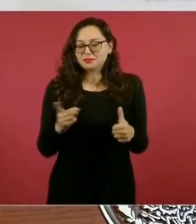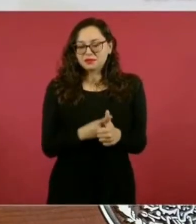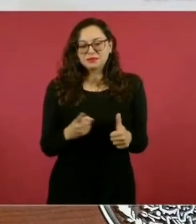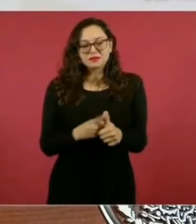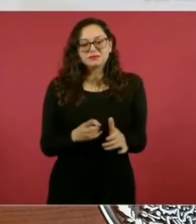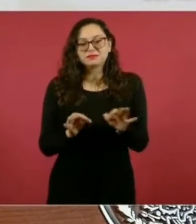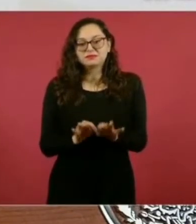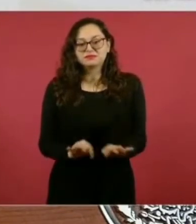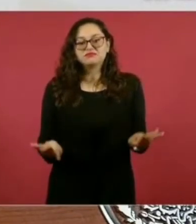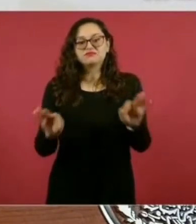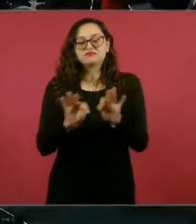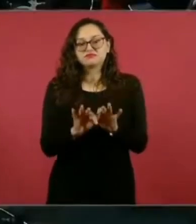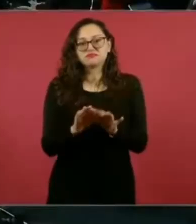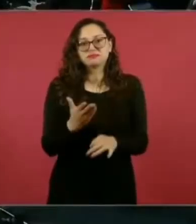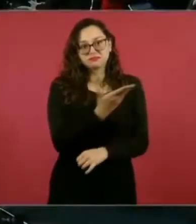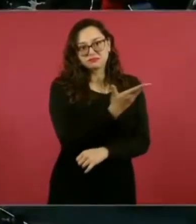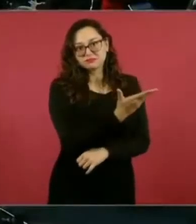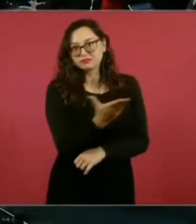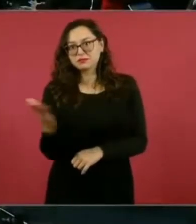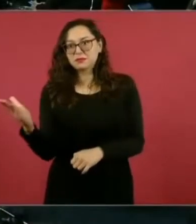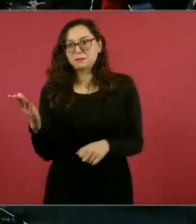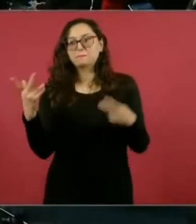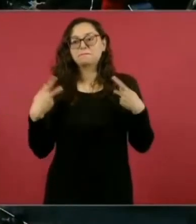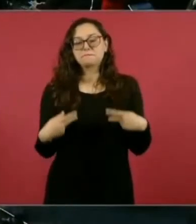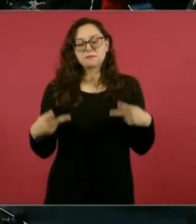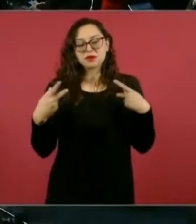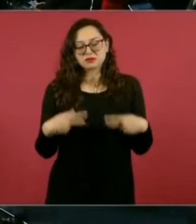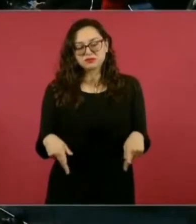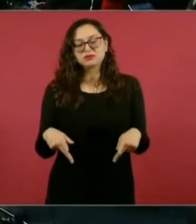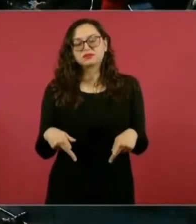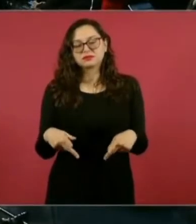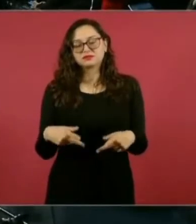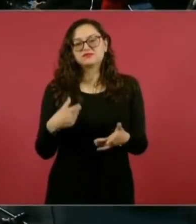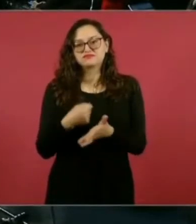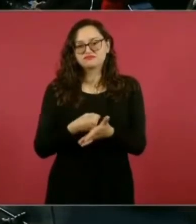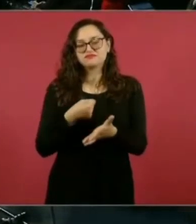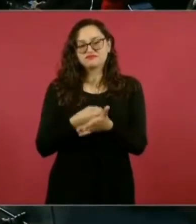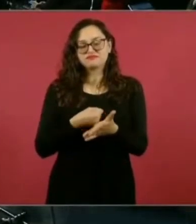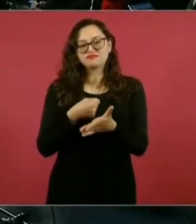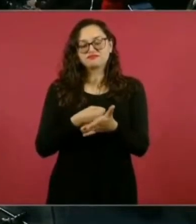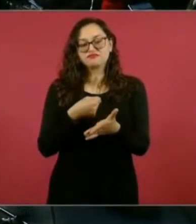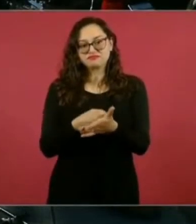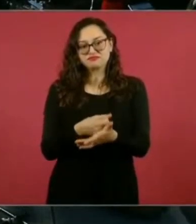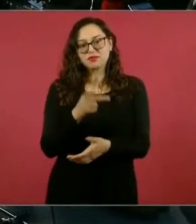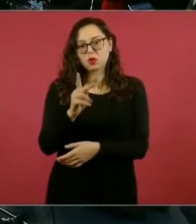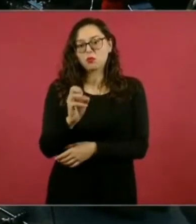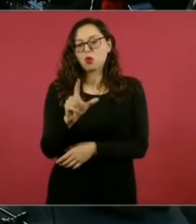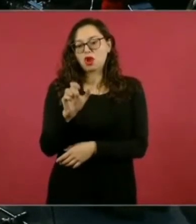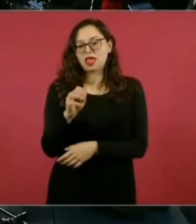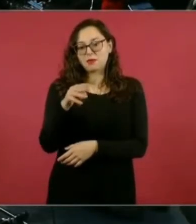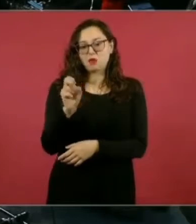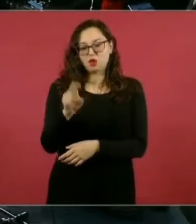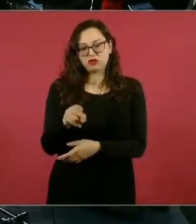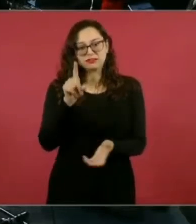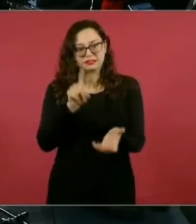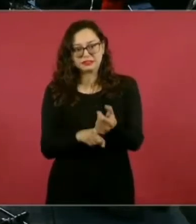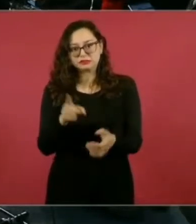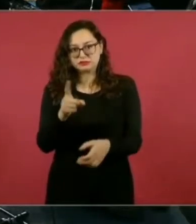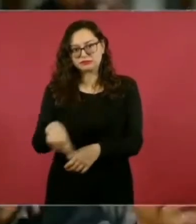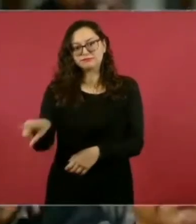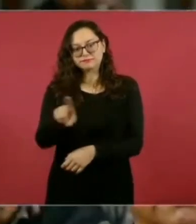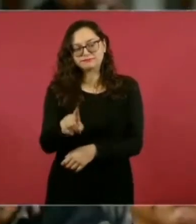a los que hacen polemón esta